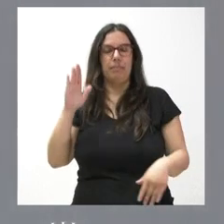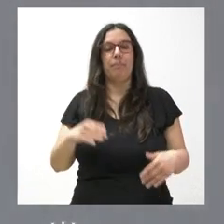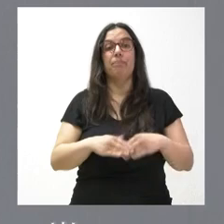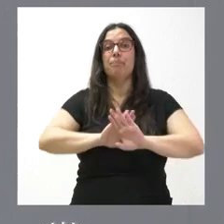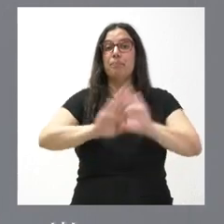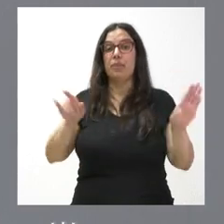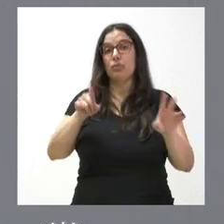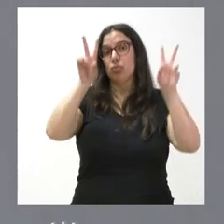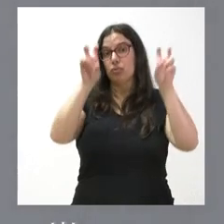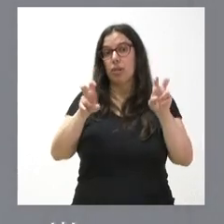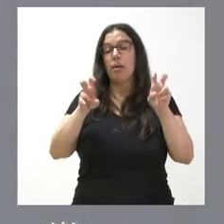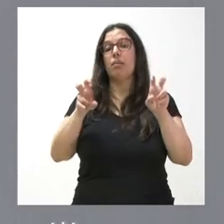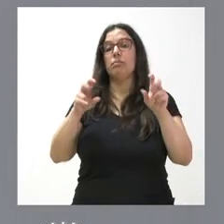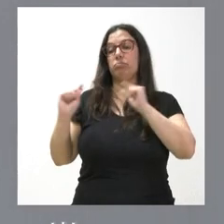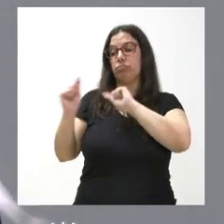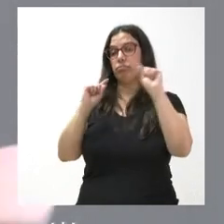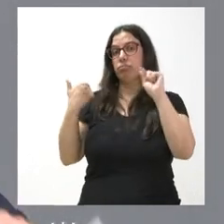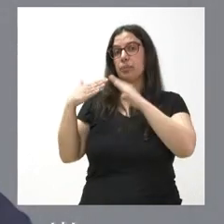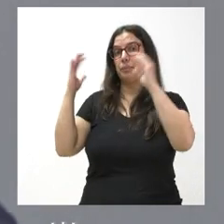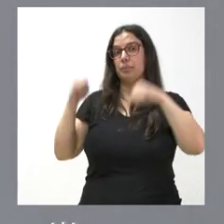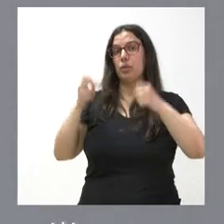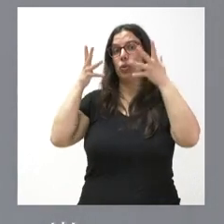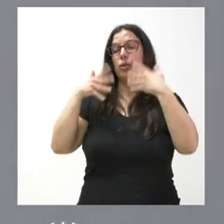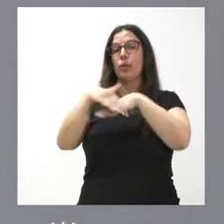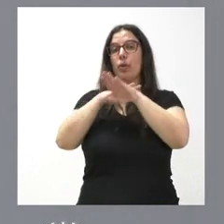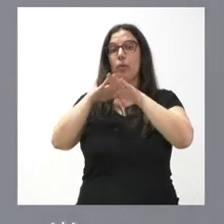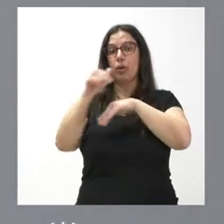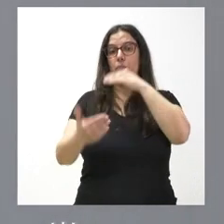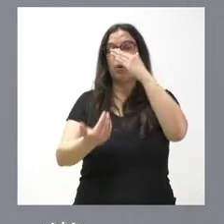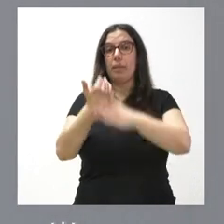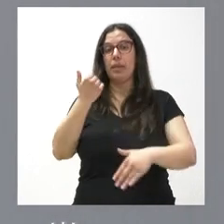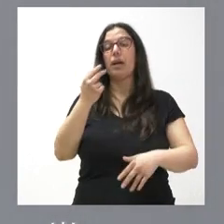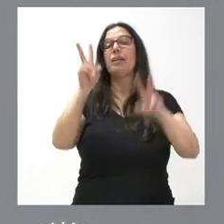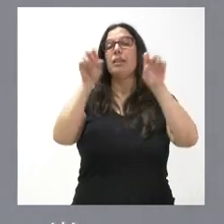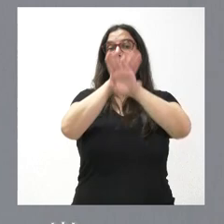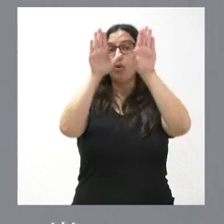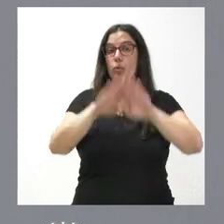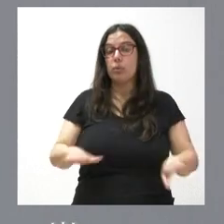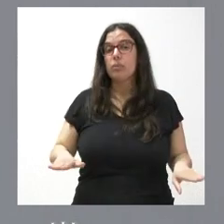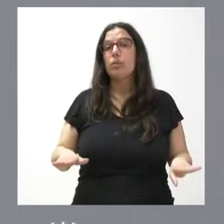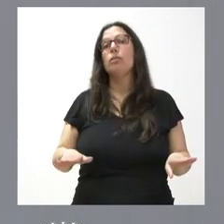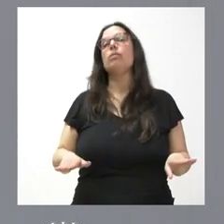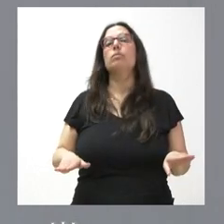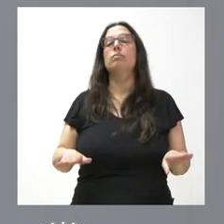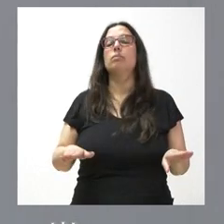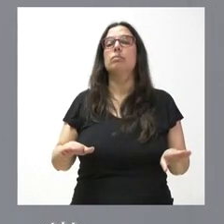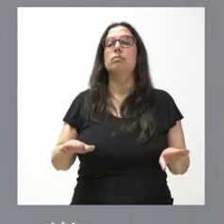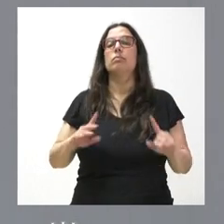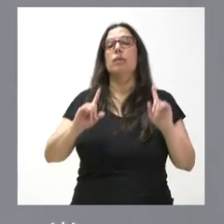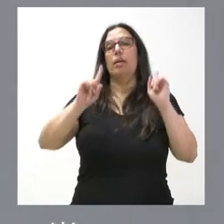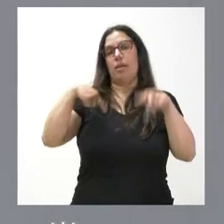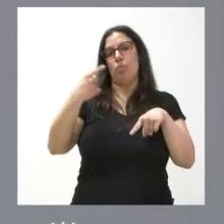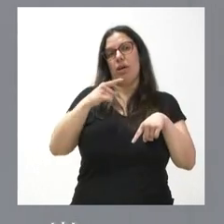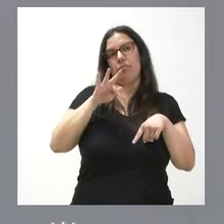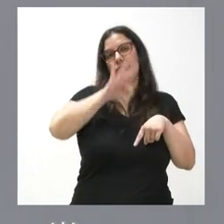sin más, estos son los asuntos que hemos tratado en el Consejo de Gobierno esta mañana. Una última cuestión, antes de cederles a ustedes la ocasión de